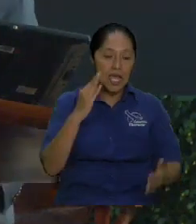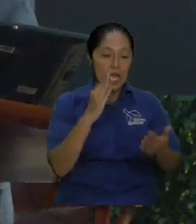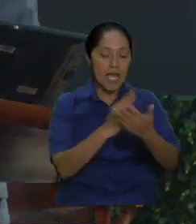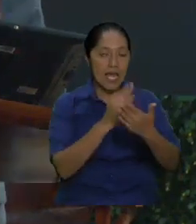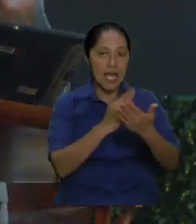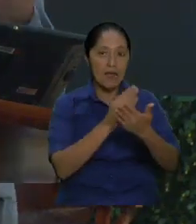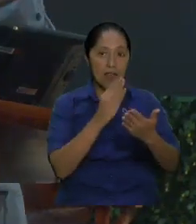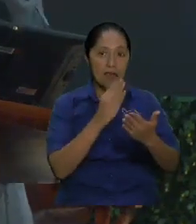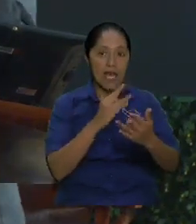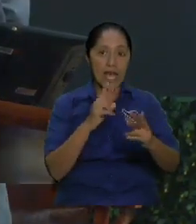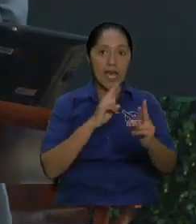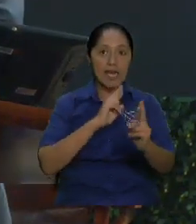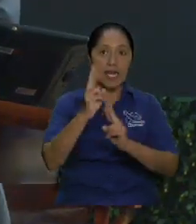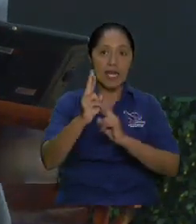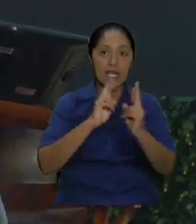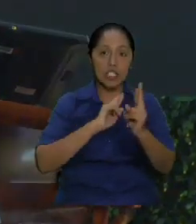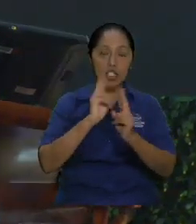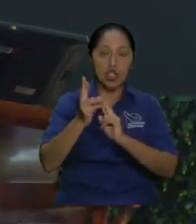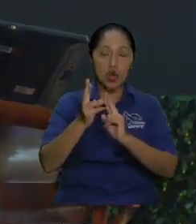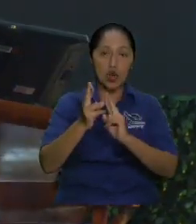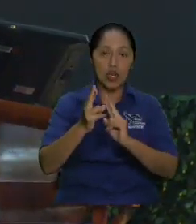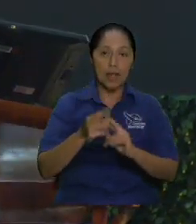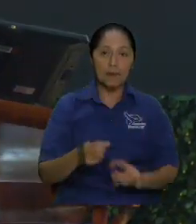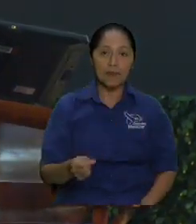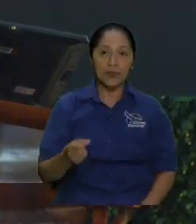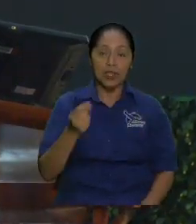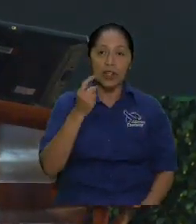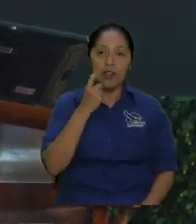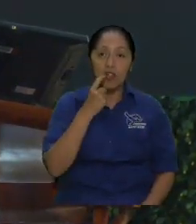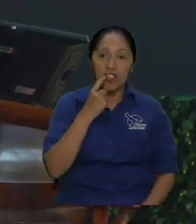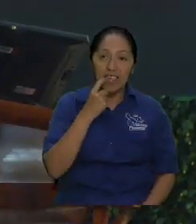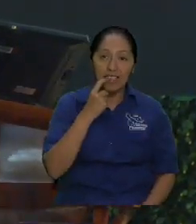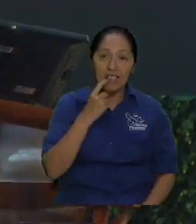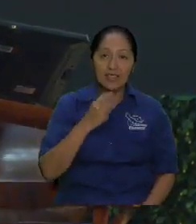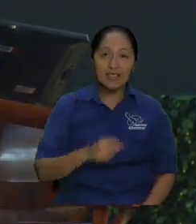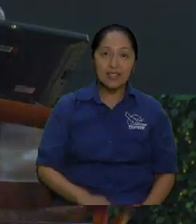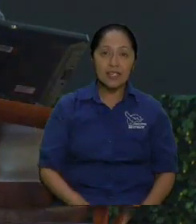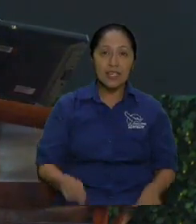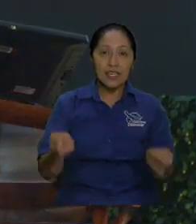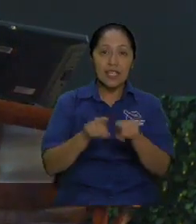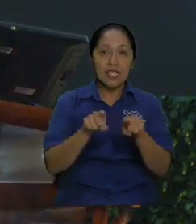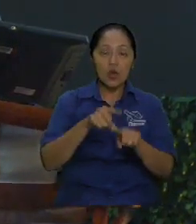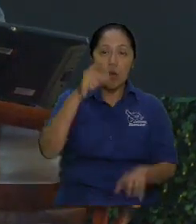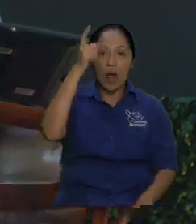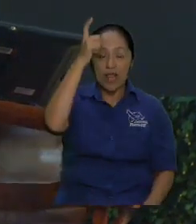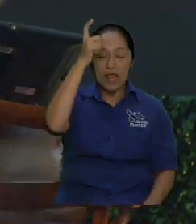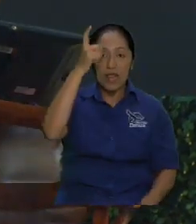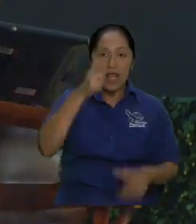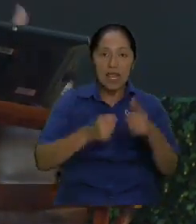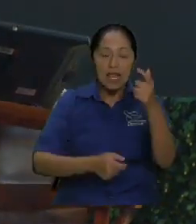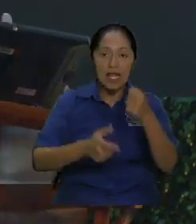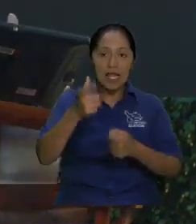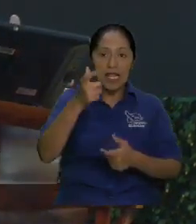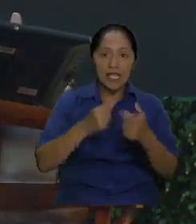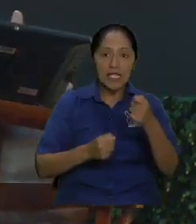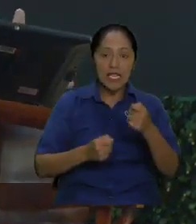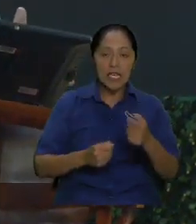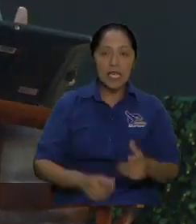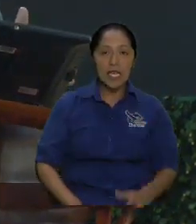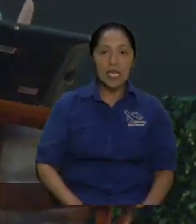y entonces el que el que el que mamó el que tomó leche después tiene buenos dientes y puede comer